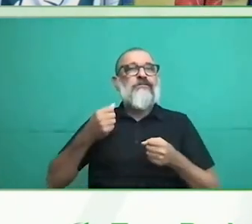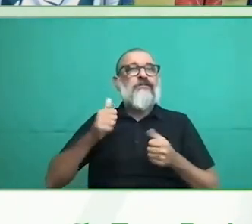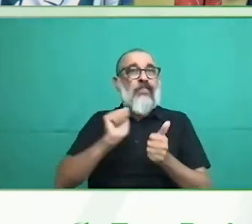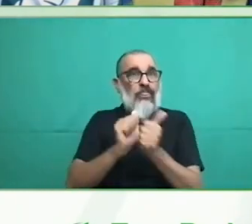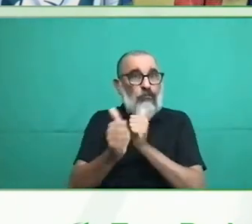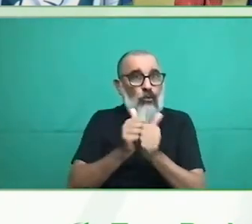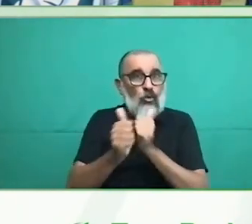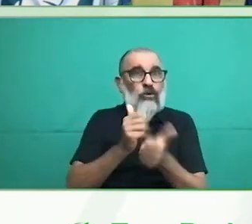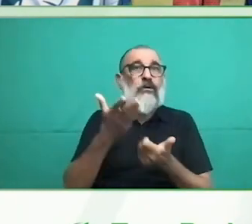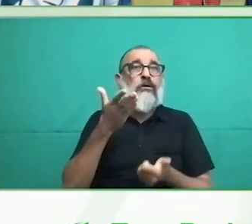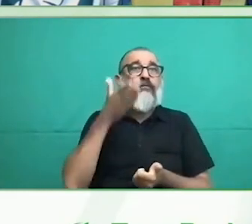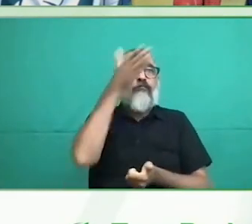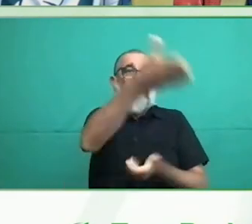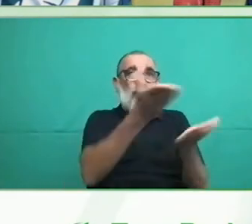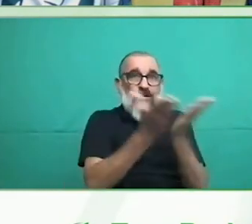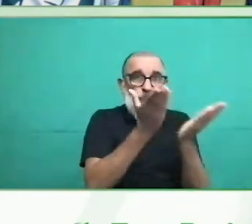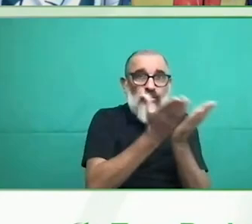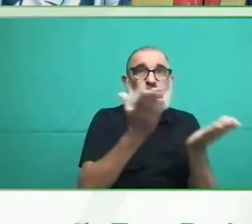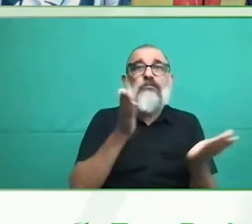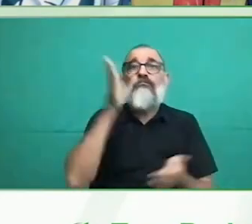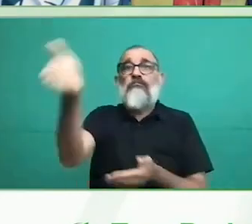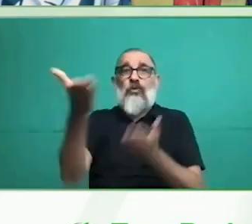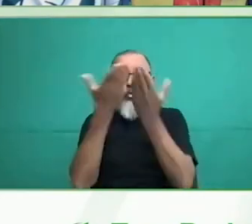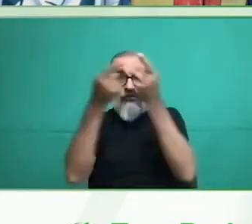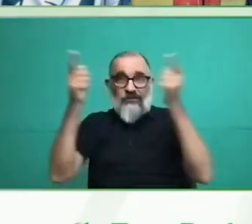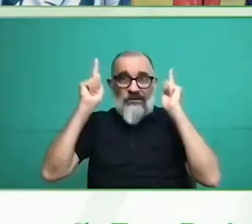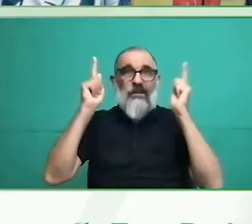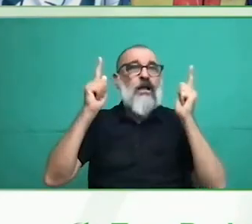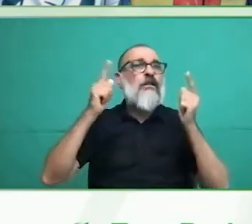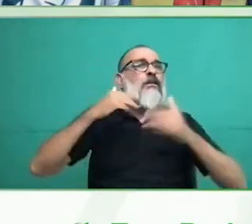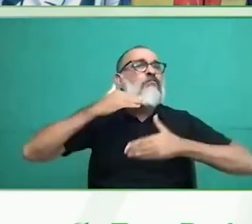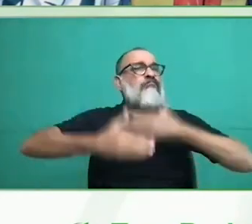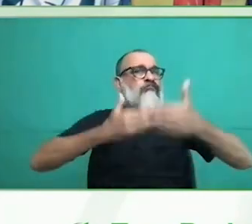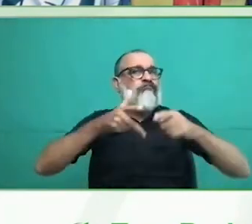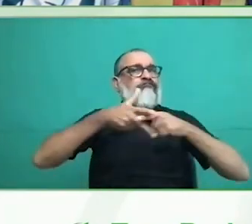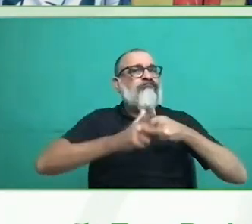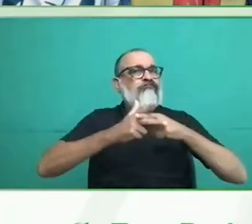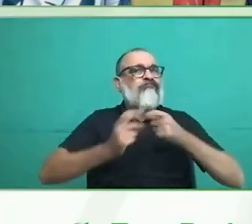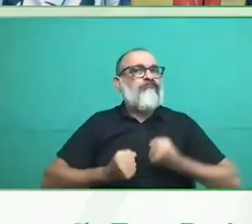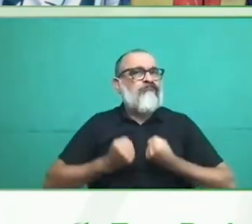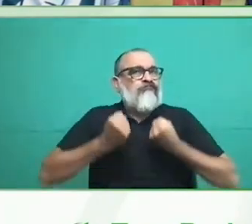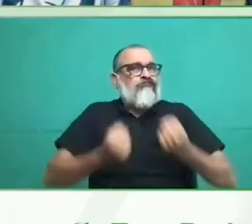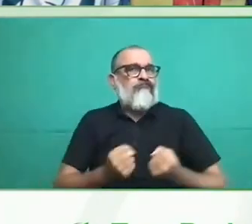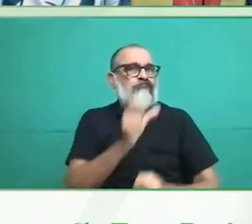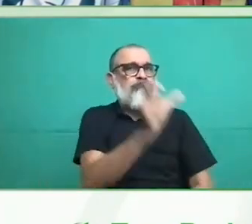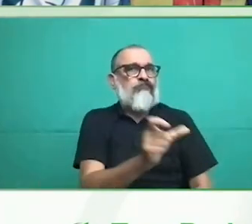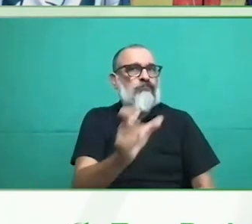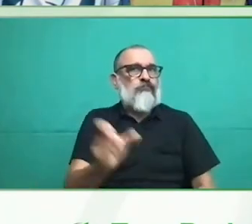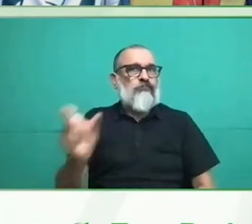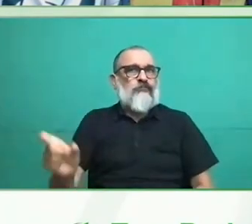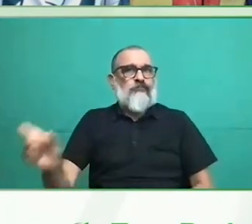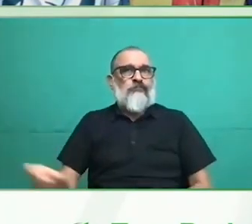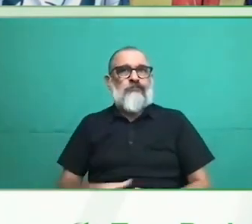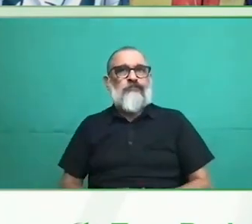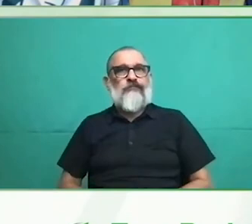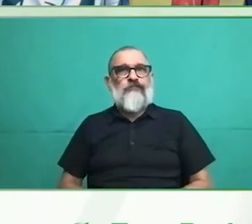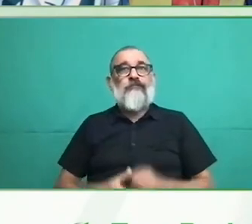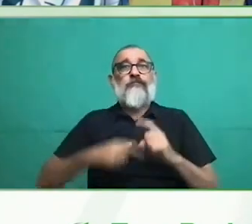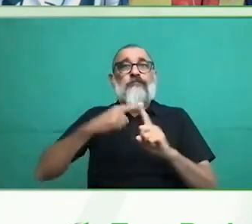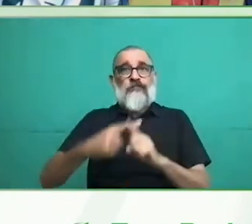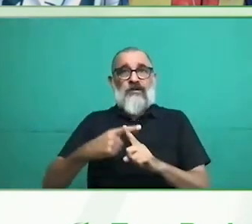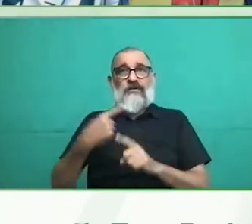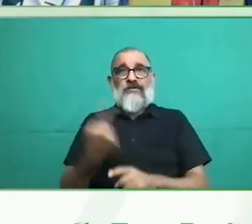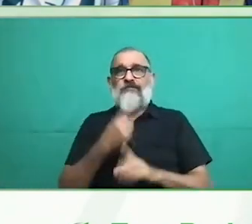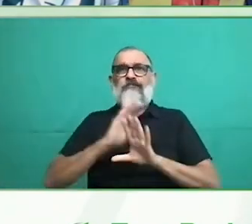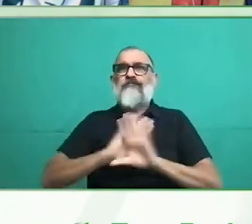herramientas para estar empoderadas y que ya no hablen más por nosotros, sino que nosotros hablemos por